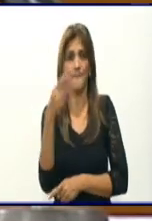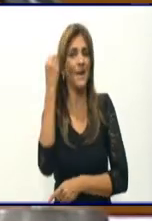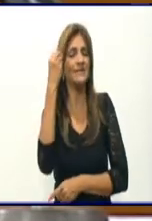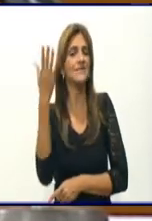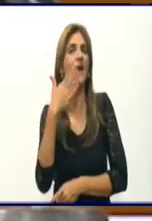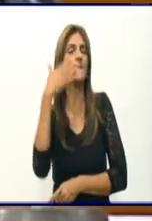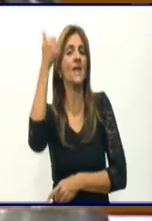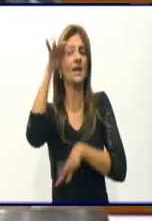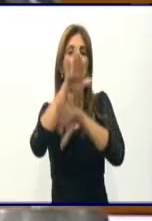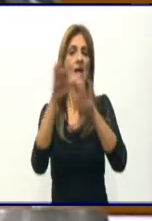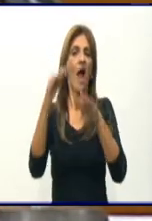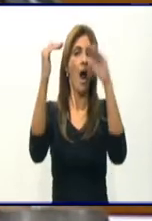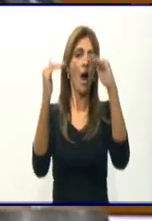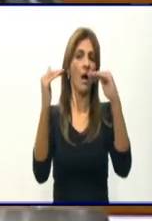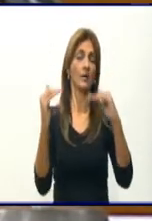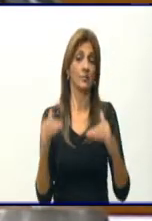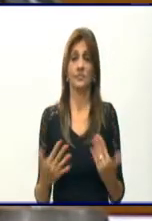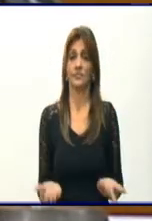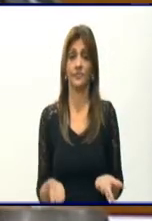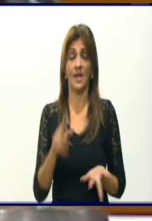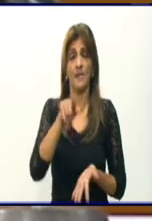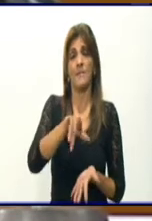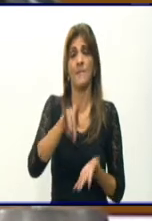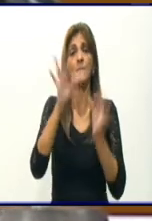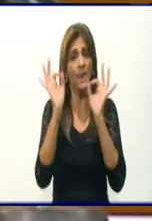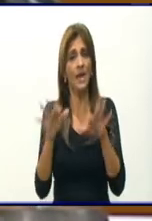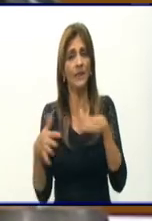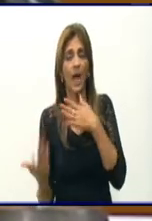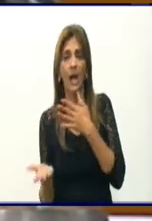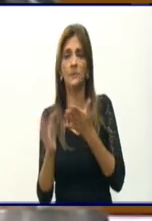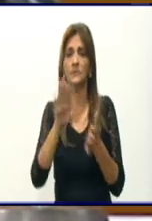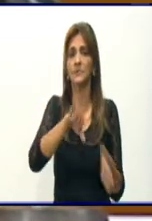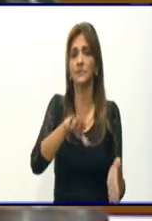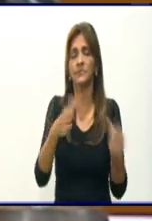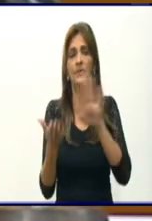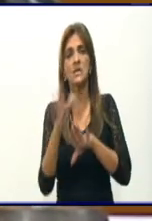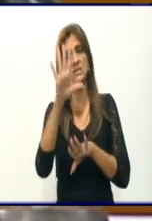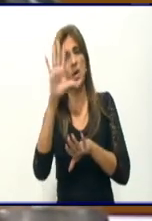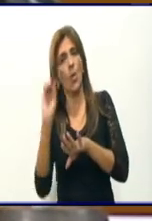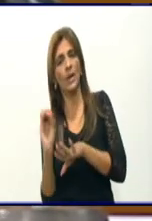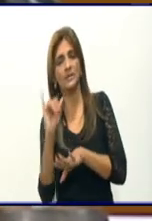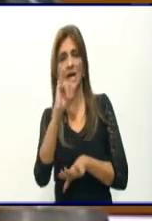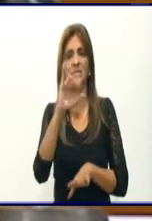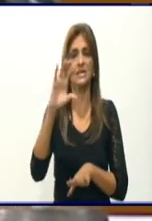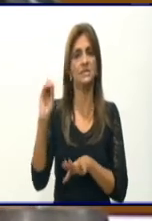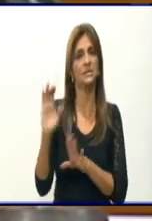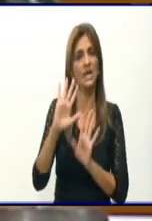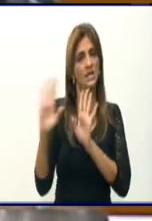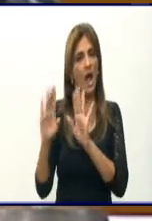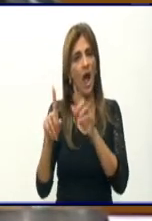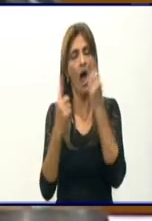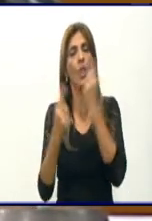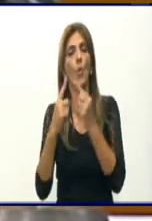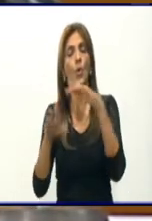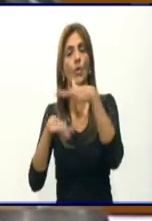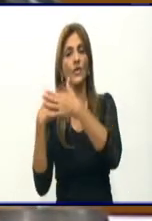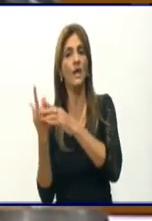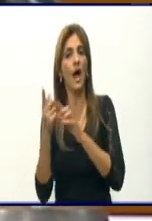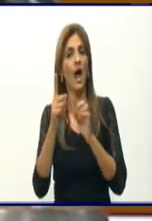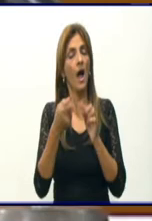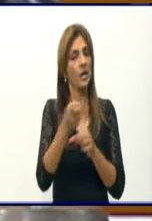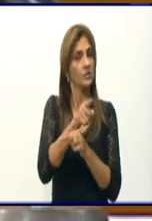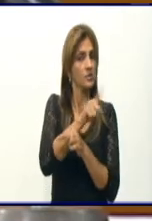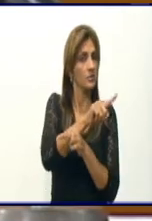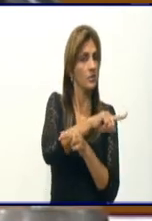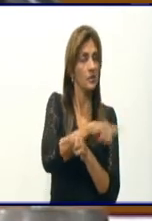Es cierto que nos hemos mantenido oscilando en una cifra entre 50, 60, llevamos varios días 40, 50, 60, por